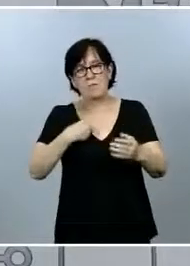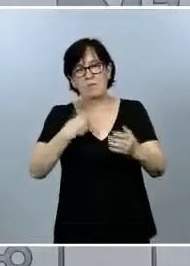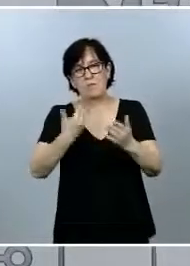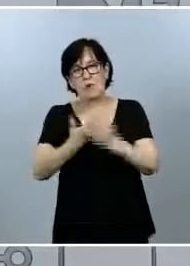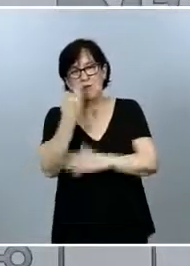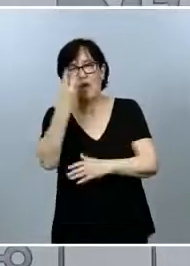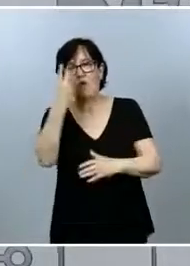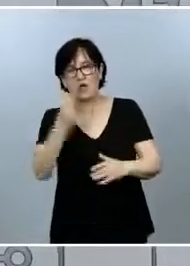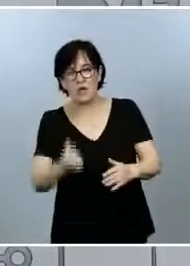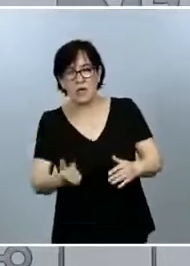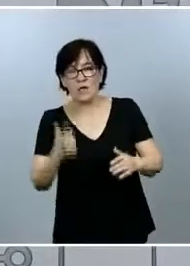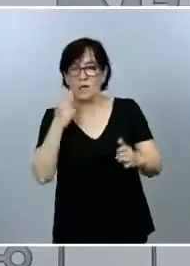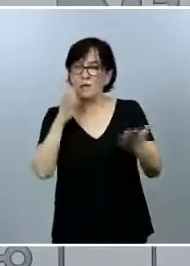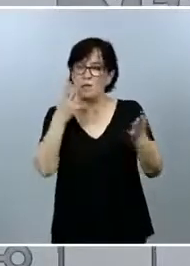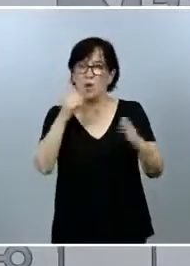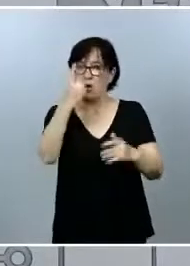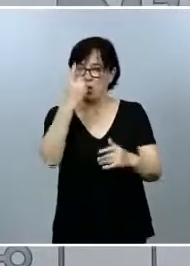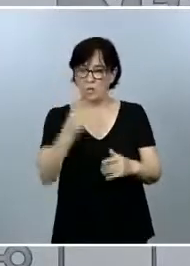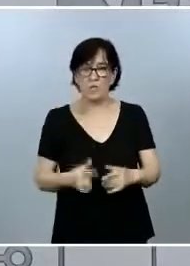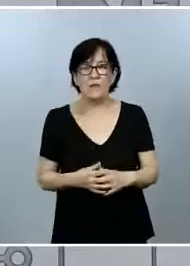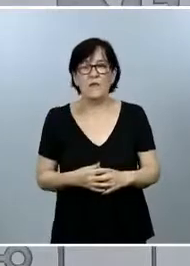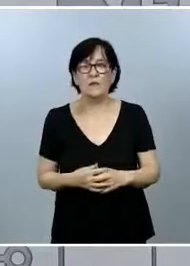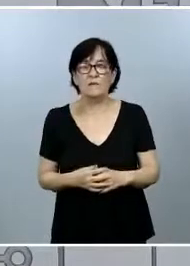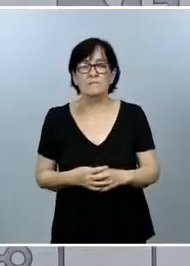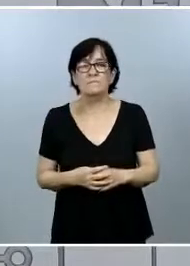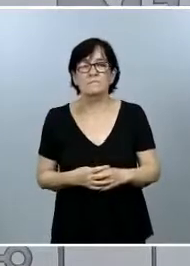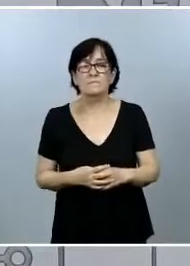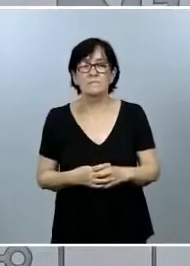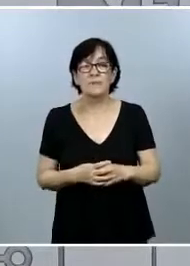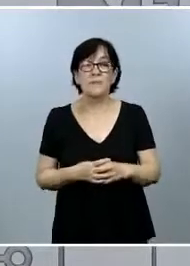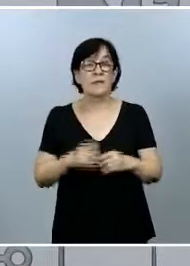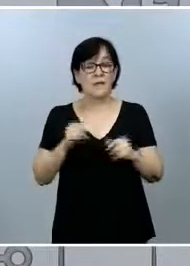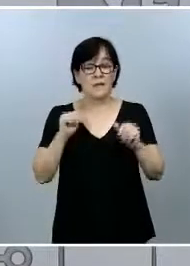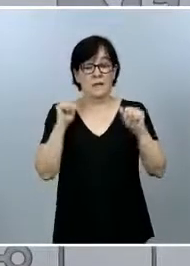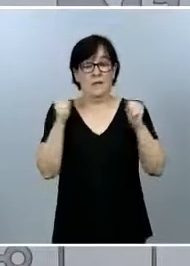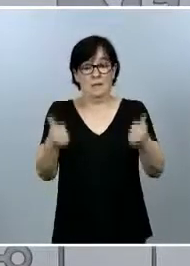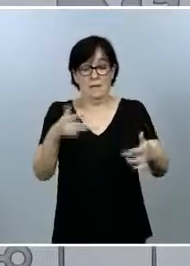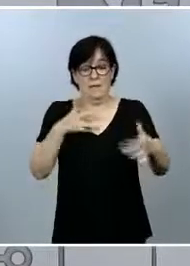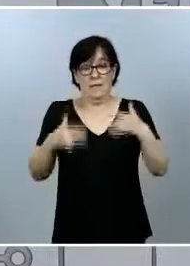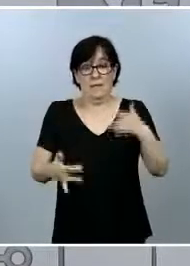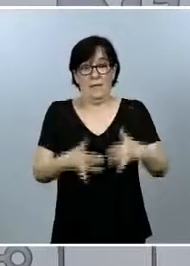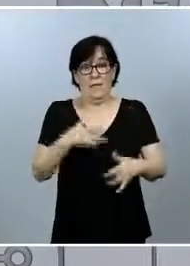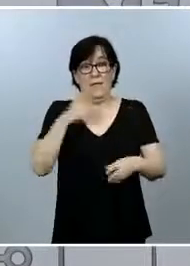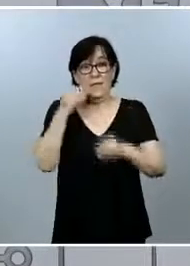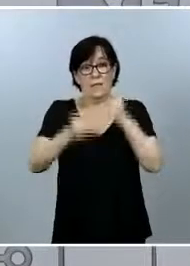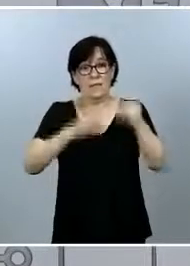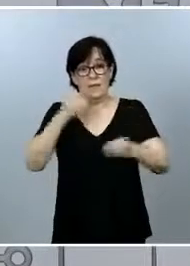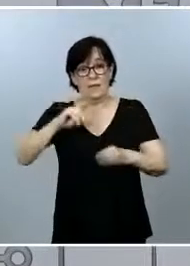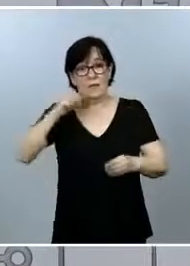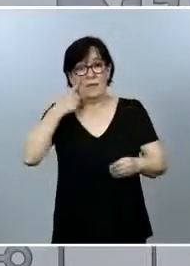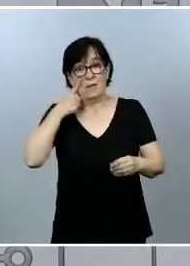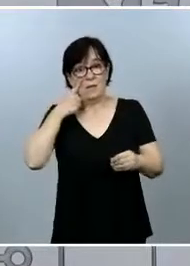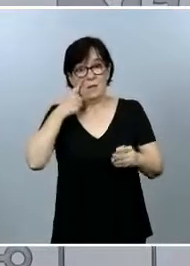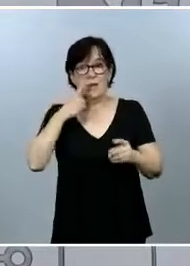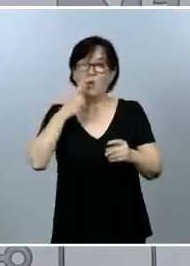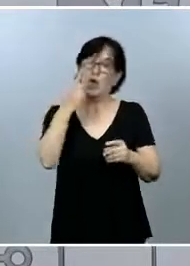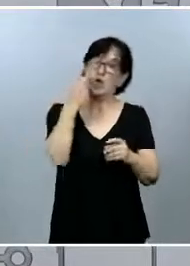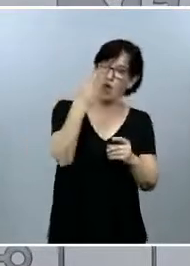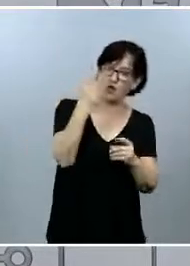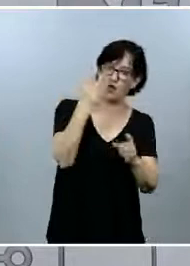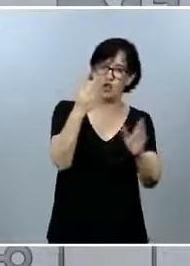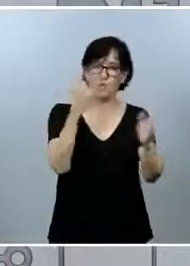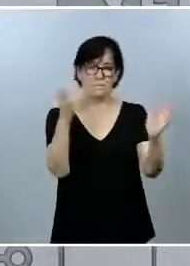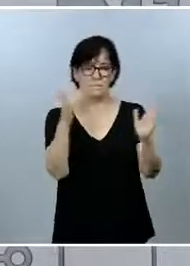pero el promedio es de un día. Desde que se inician los síntomas hasta que se realiza el diagnóstico, el promedio es de dos. Esa